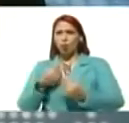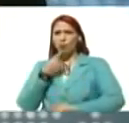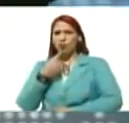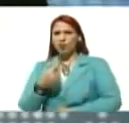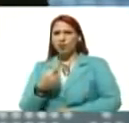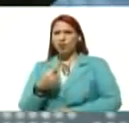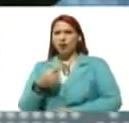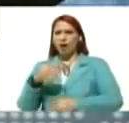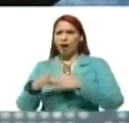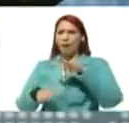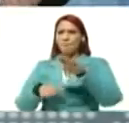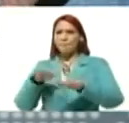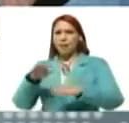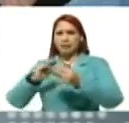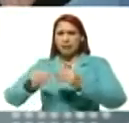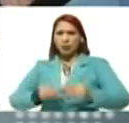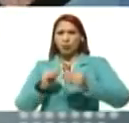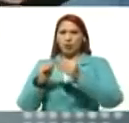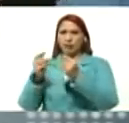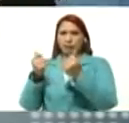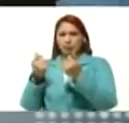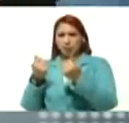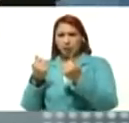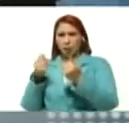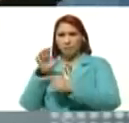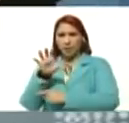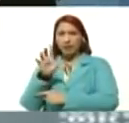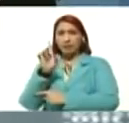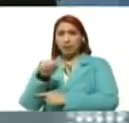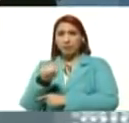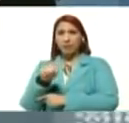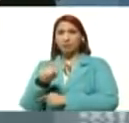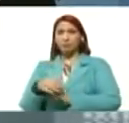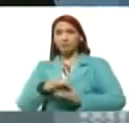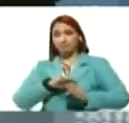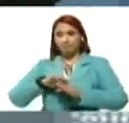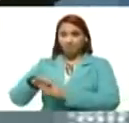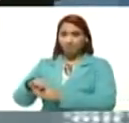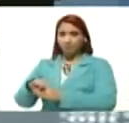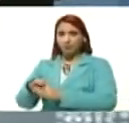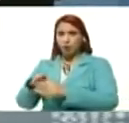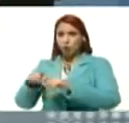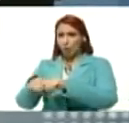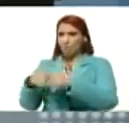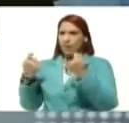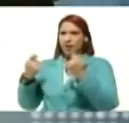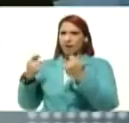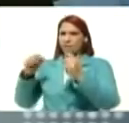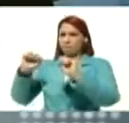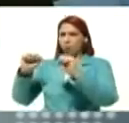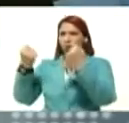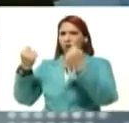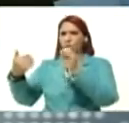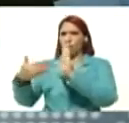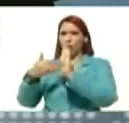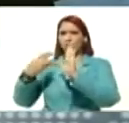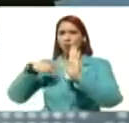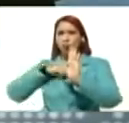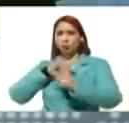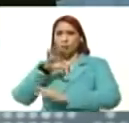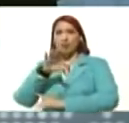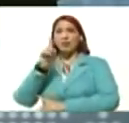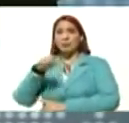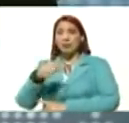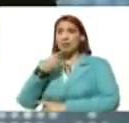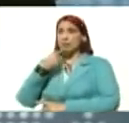de recuperar, los activos, de la república, y aparte de eso, levantar, bloqueo, a nuestro país, además se ha dicho, por